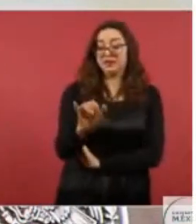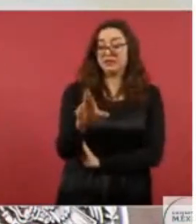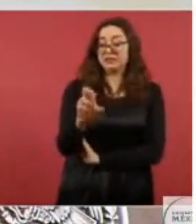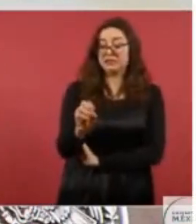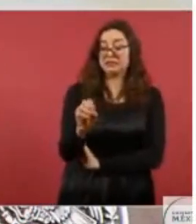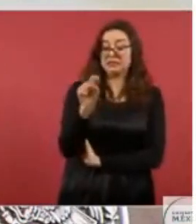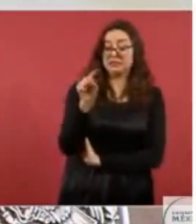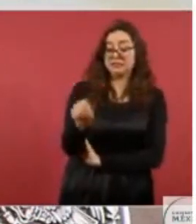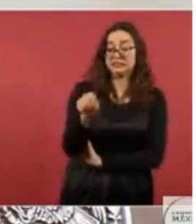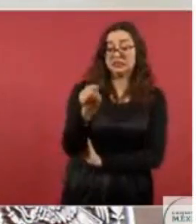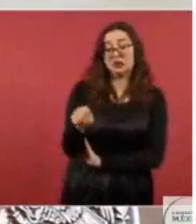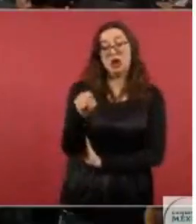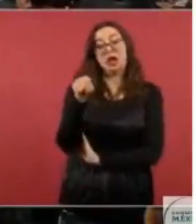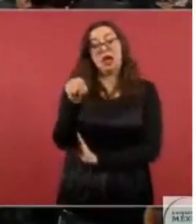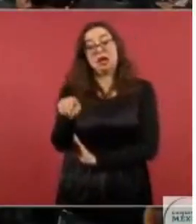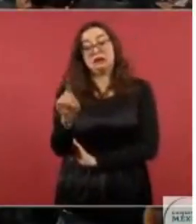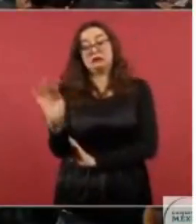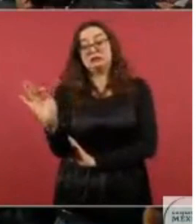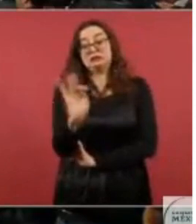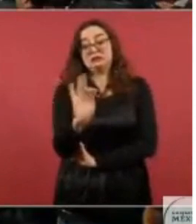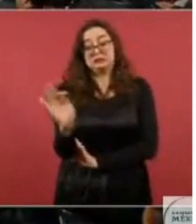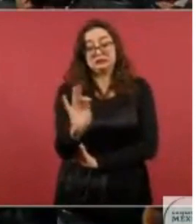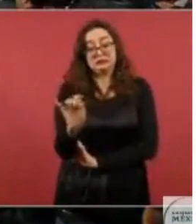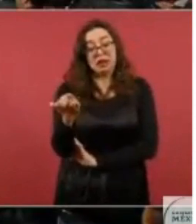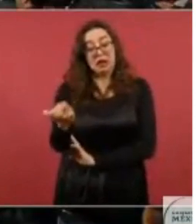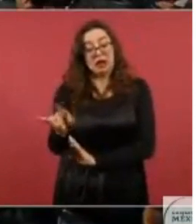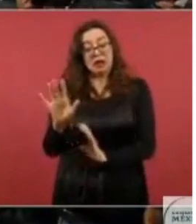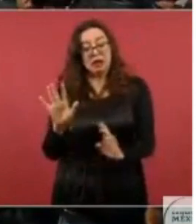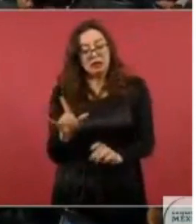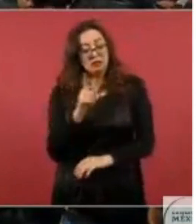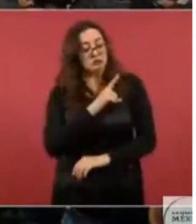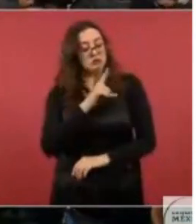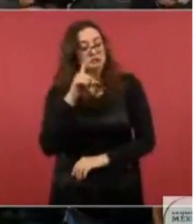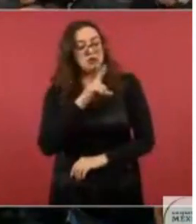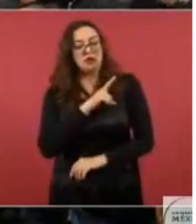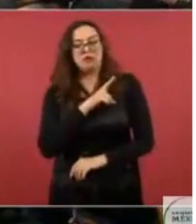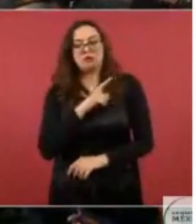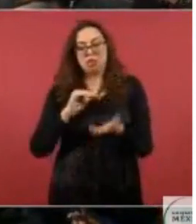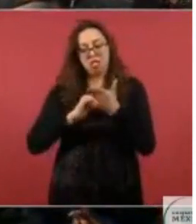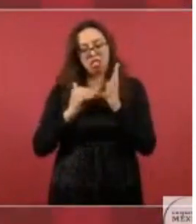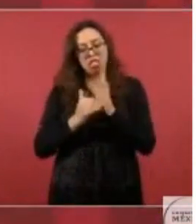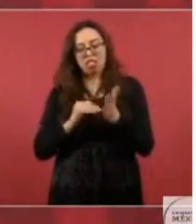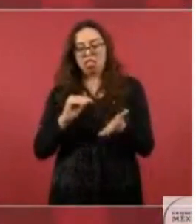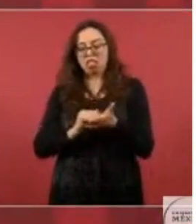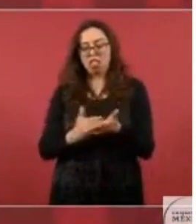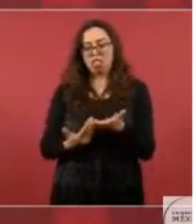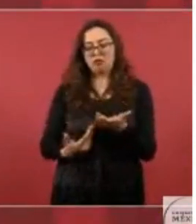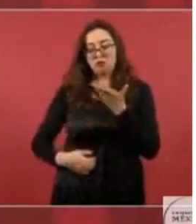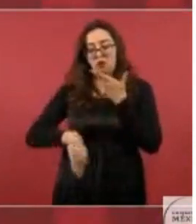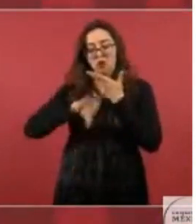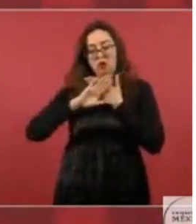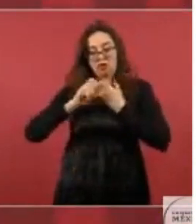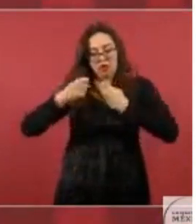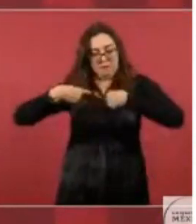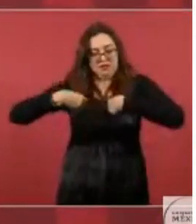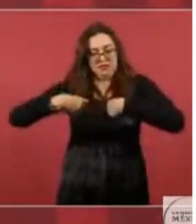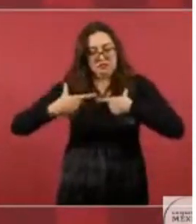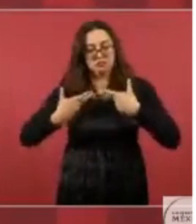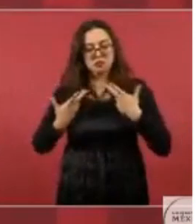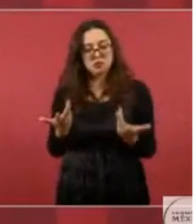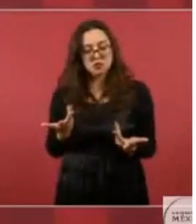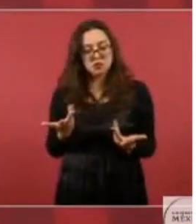autoatentado, no porque él se lo haya fabricado, sino porque